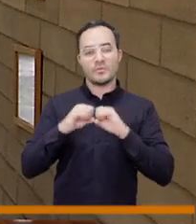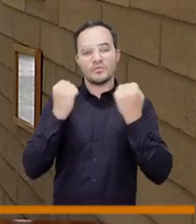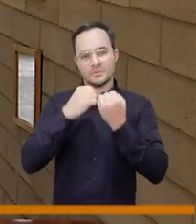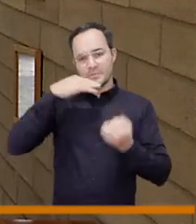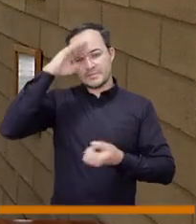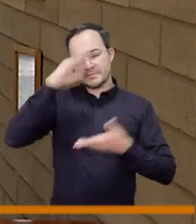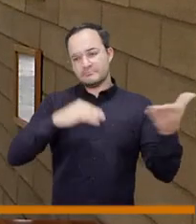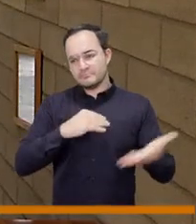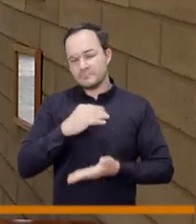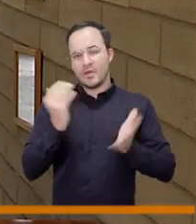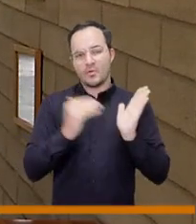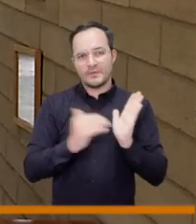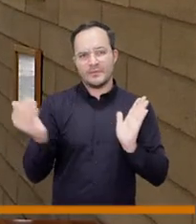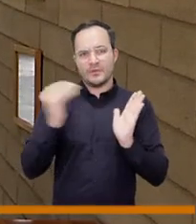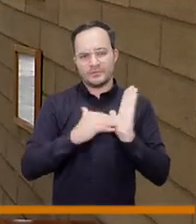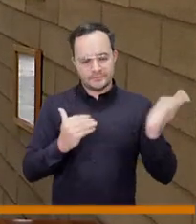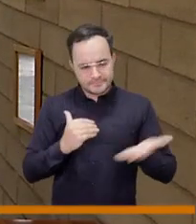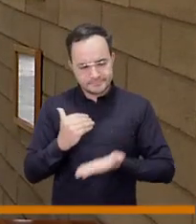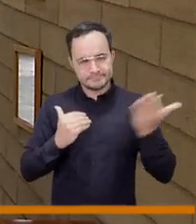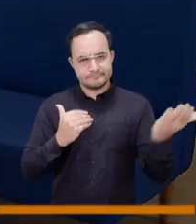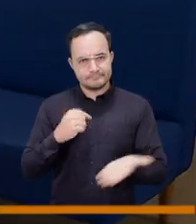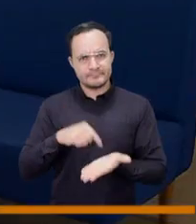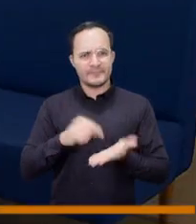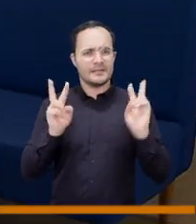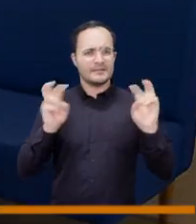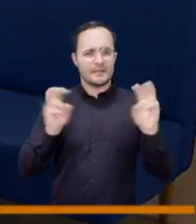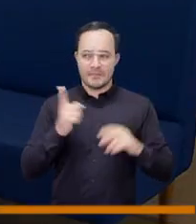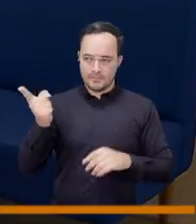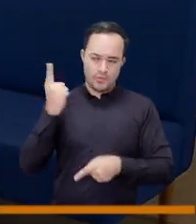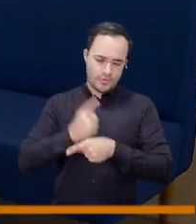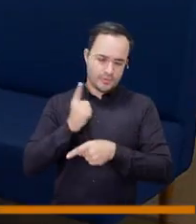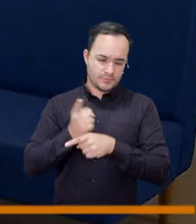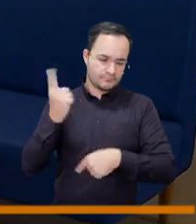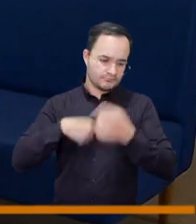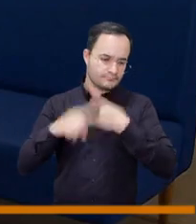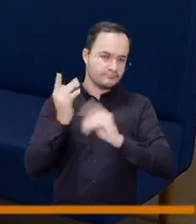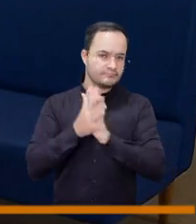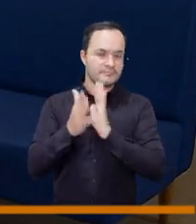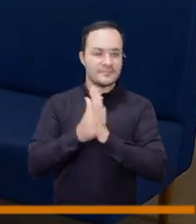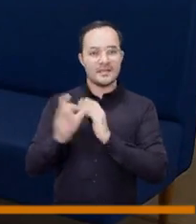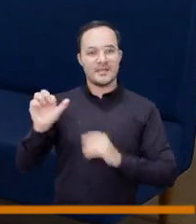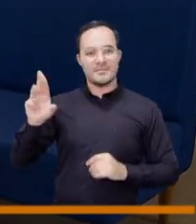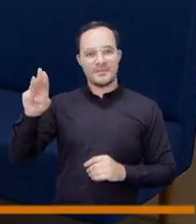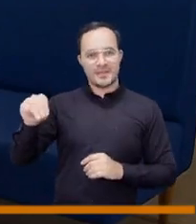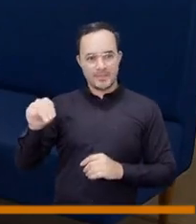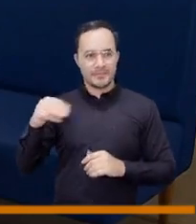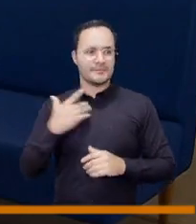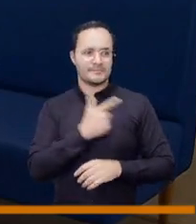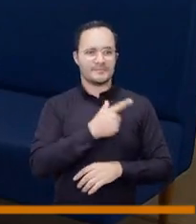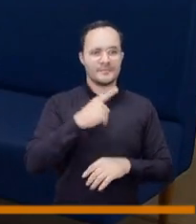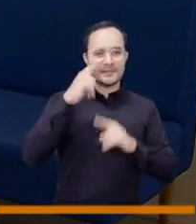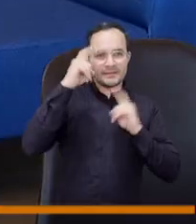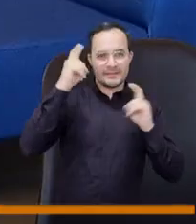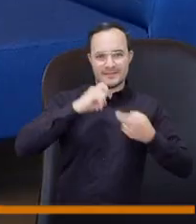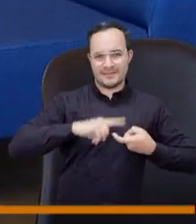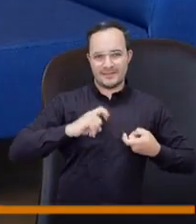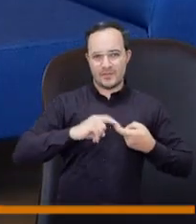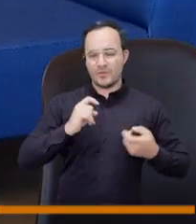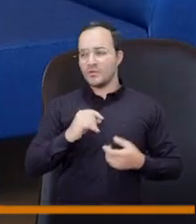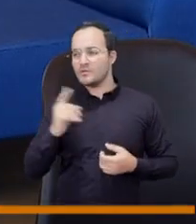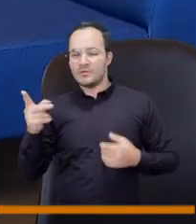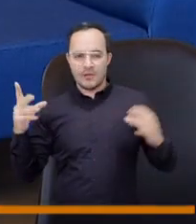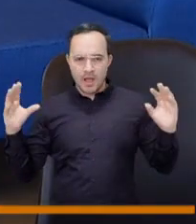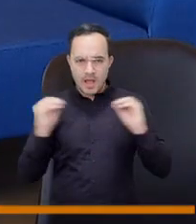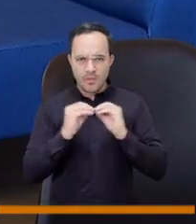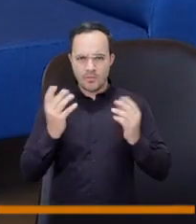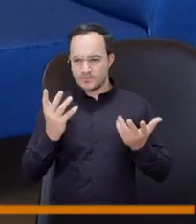ocasiones un proyecto de acuerdo al consejo de medellín para lograr enajenar del que usted se está refiriendo concejal las acciones de pm